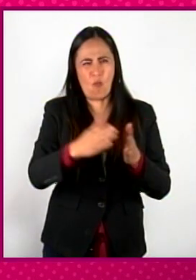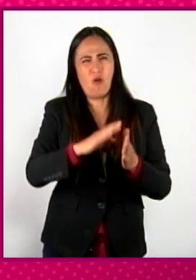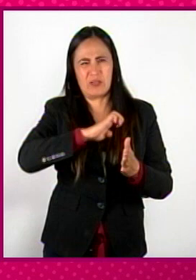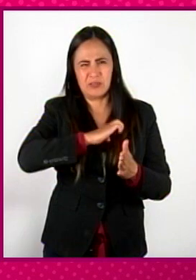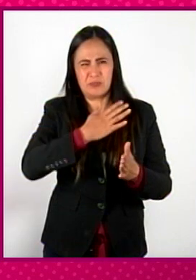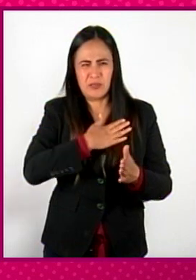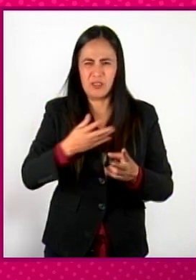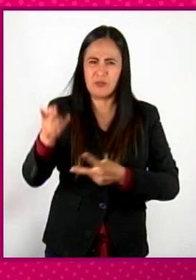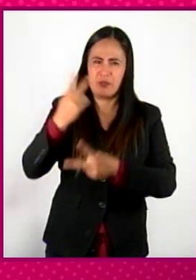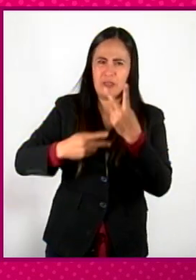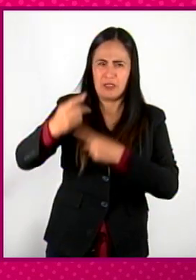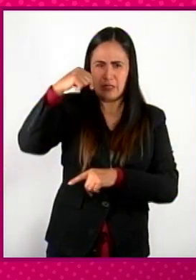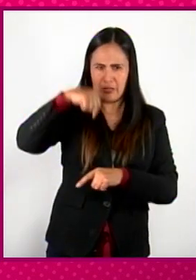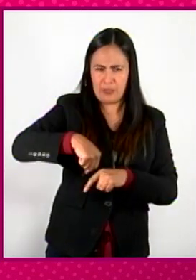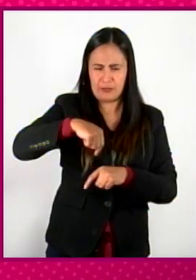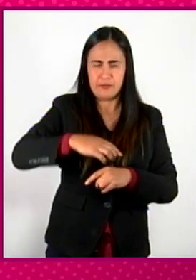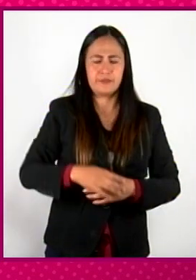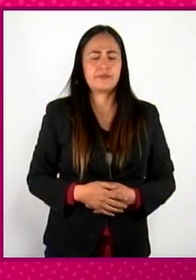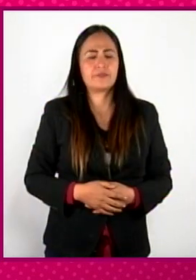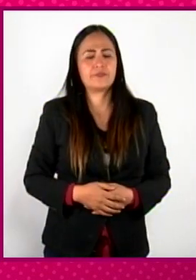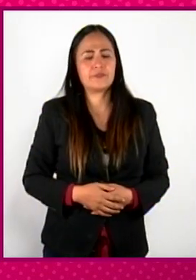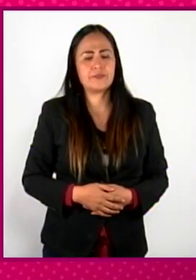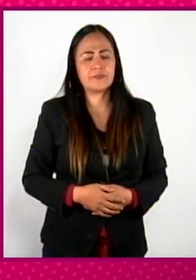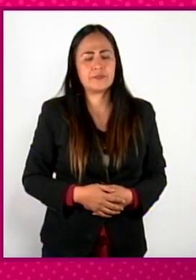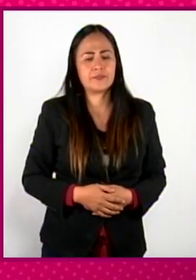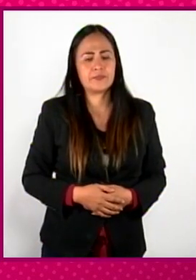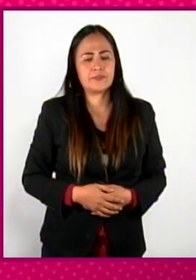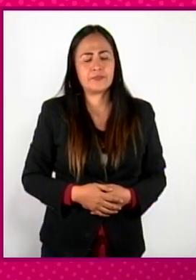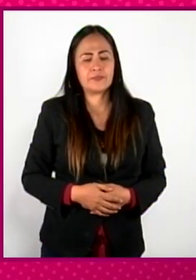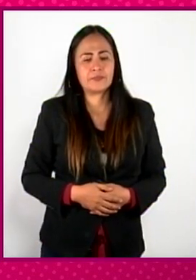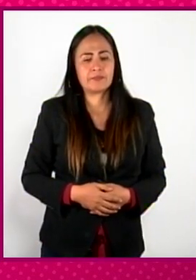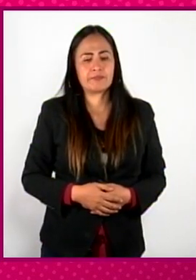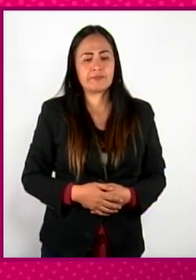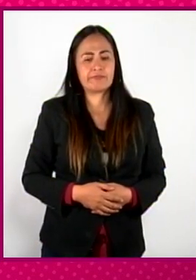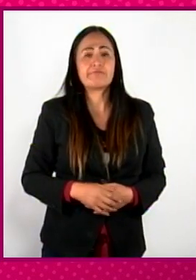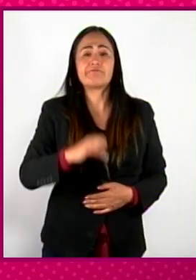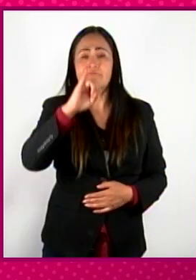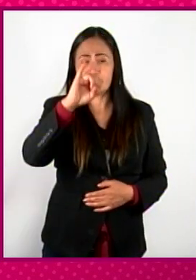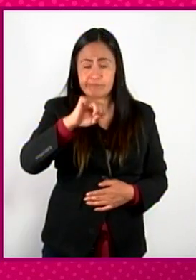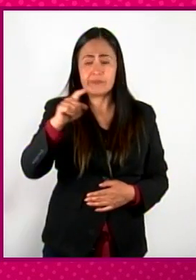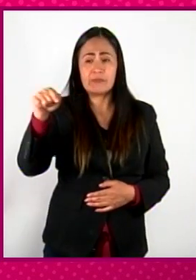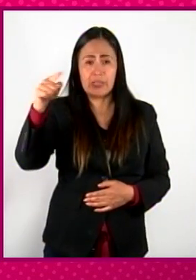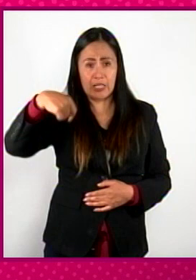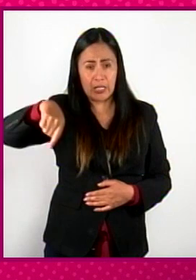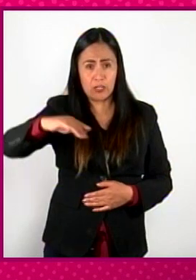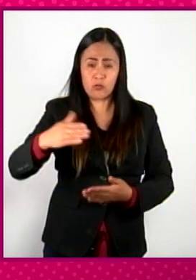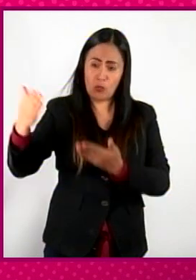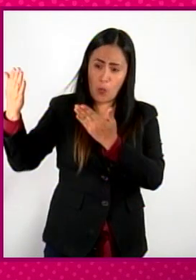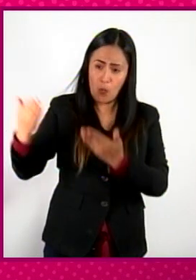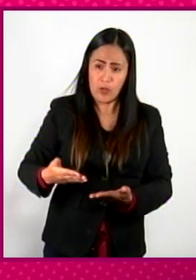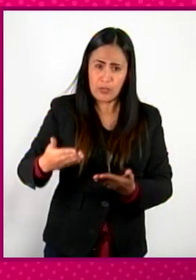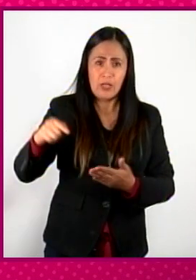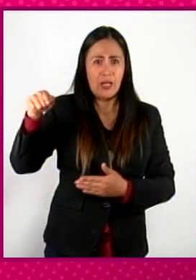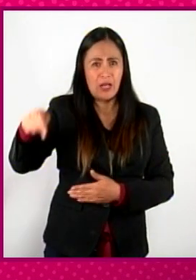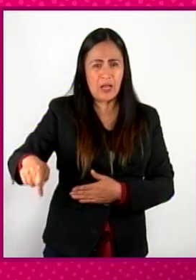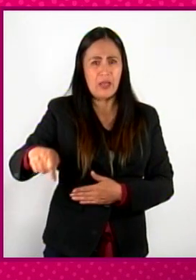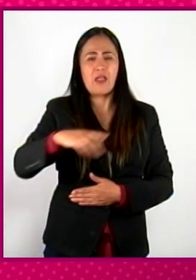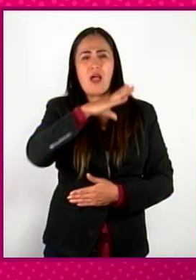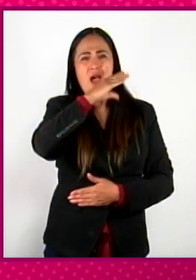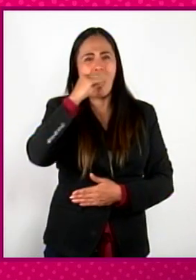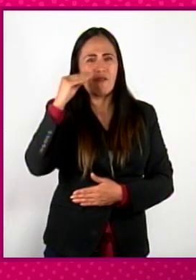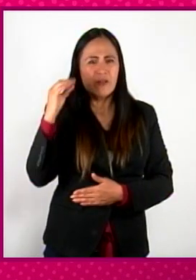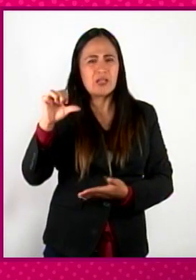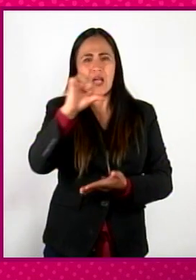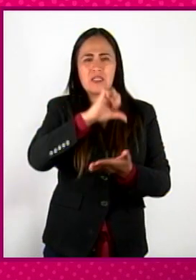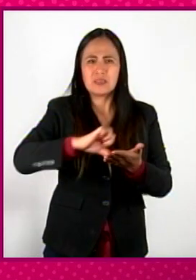conoce, pues habría que decir que sí, evidentemente desde su llegada de África, de la África central,